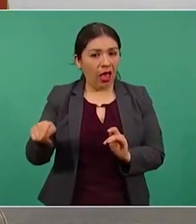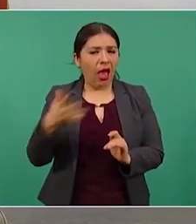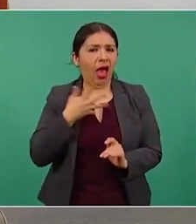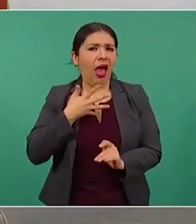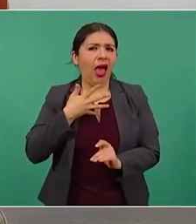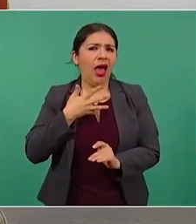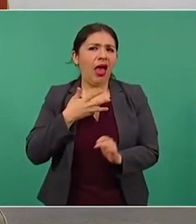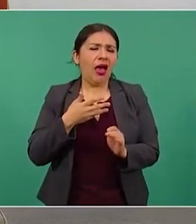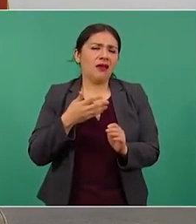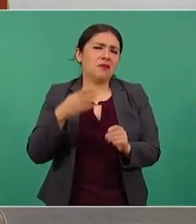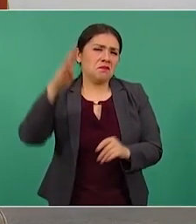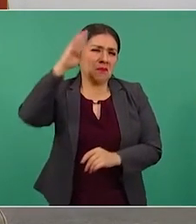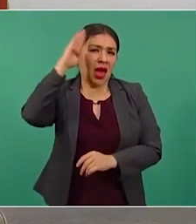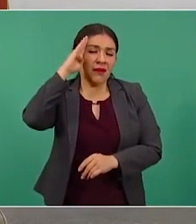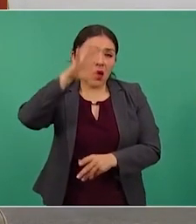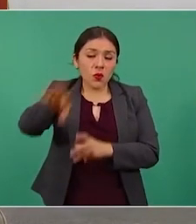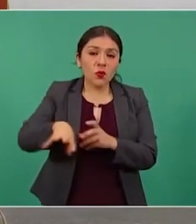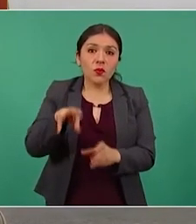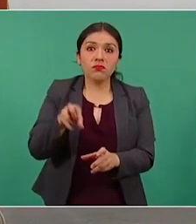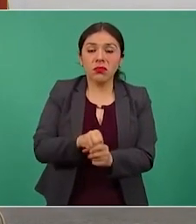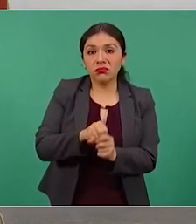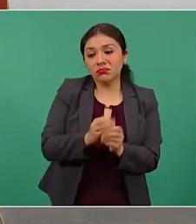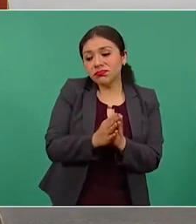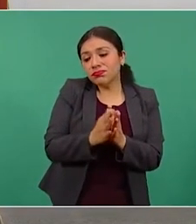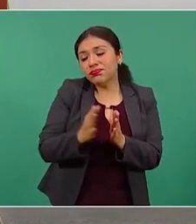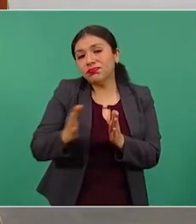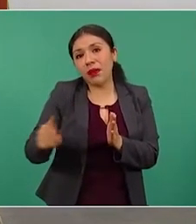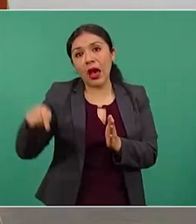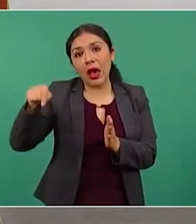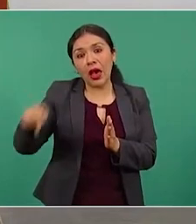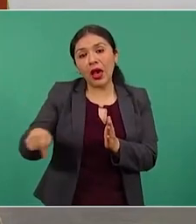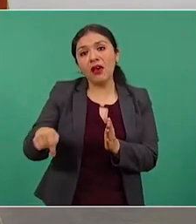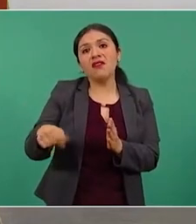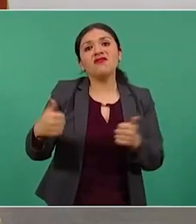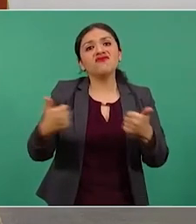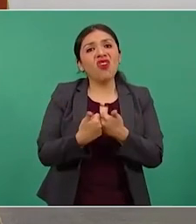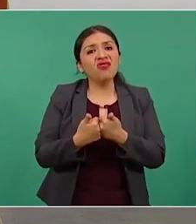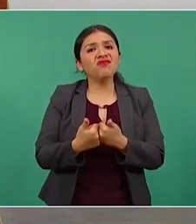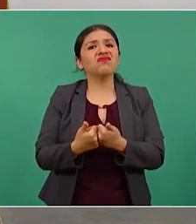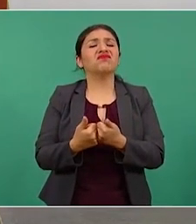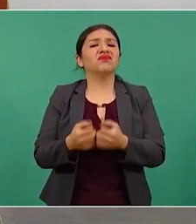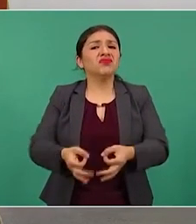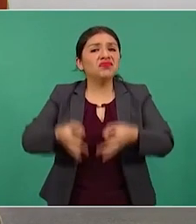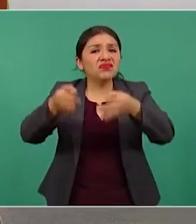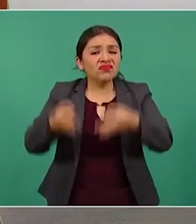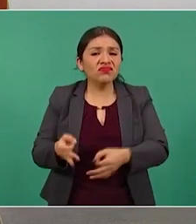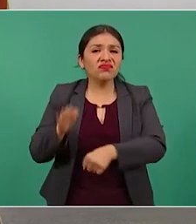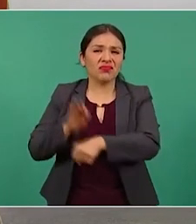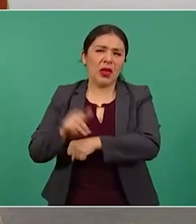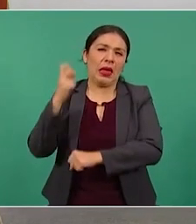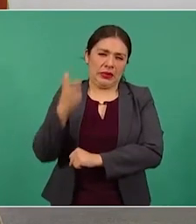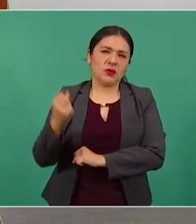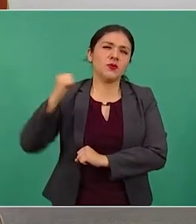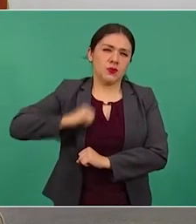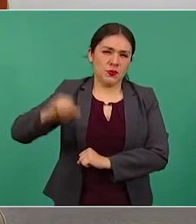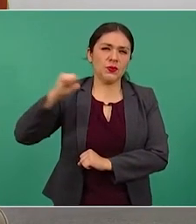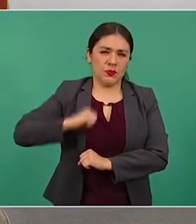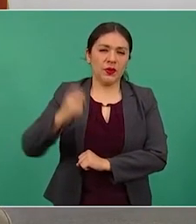oficialista en aquellos tiempos,